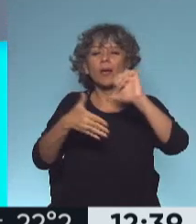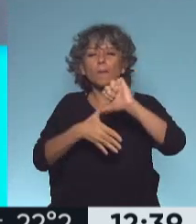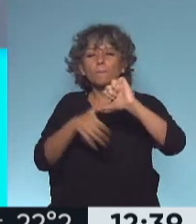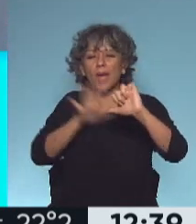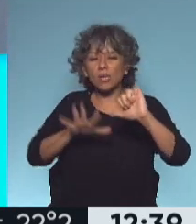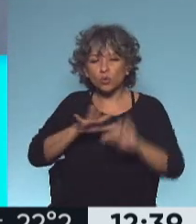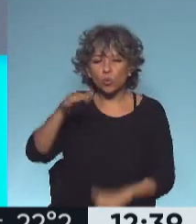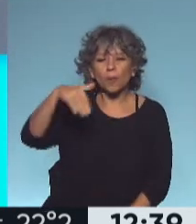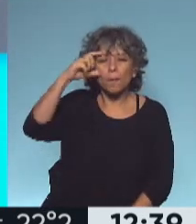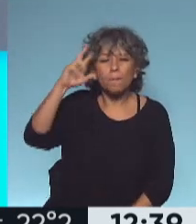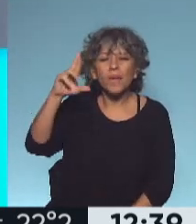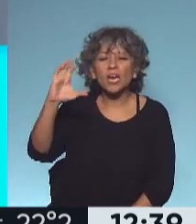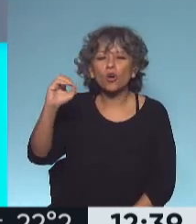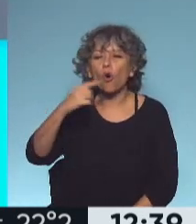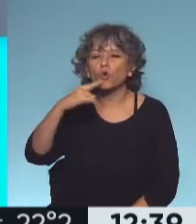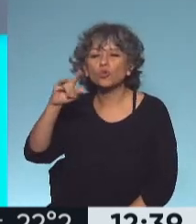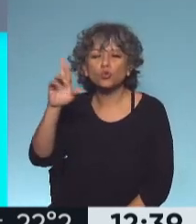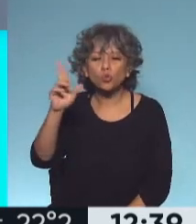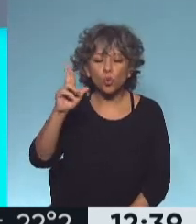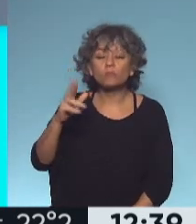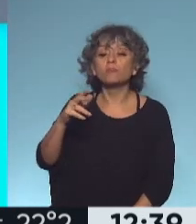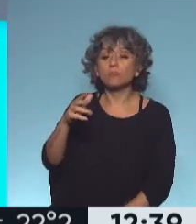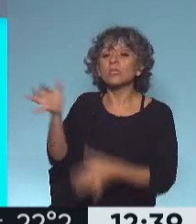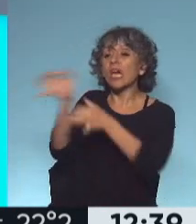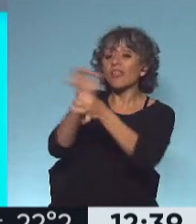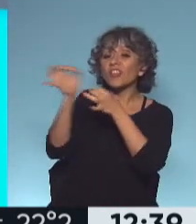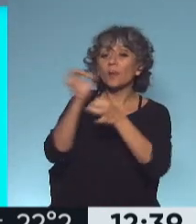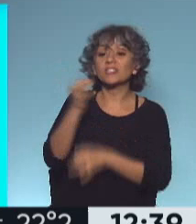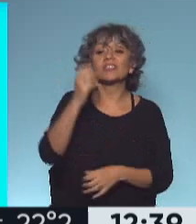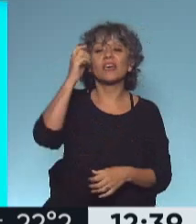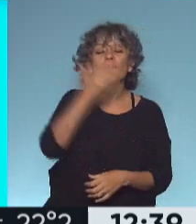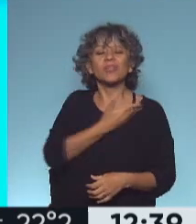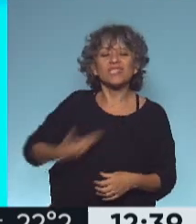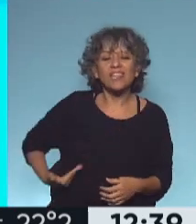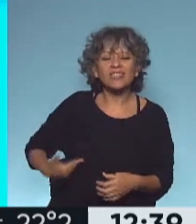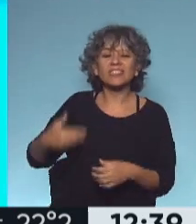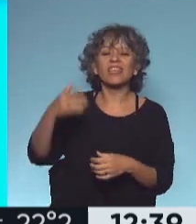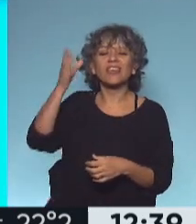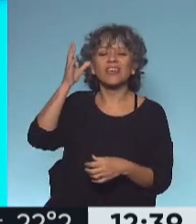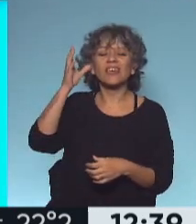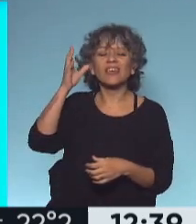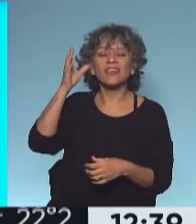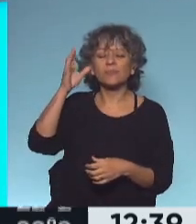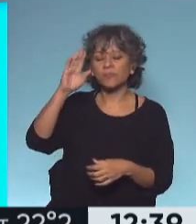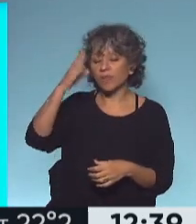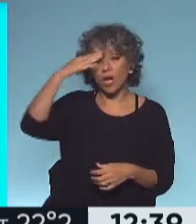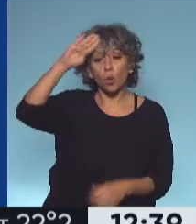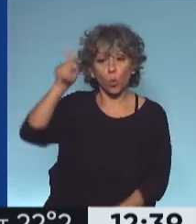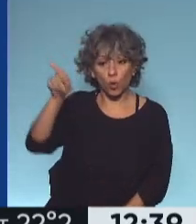Lufrano. La entrevistó en forma conjunta a Fidel Castro y a Hugo Chávez. Esto pasaba en el 2006.